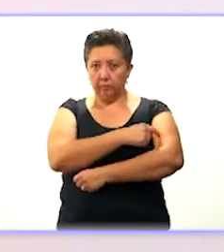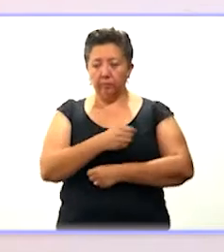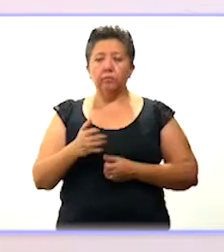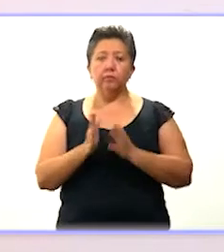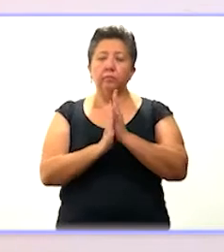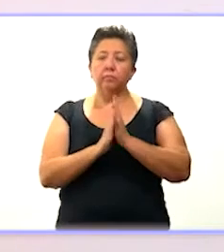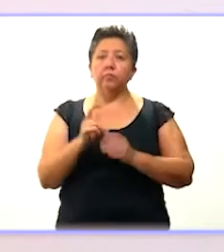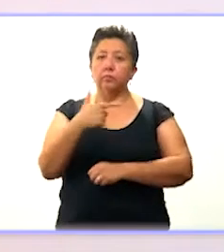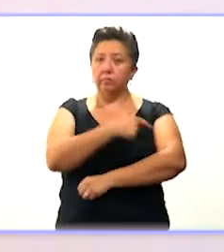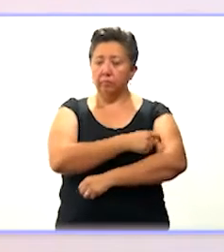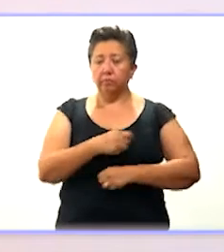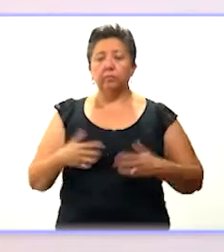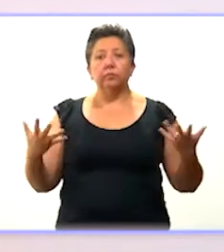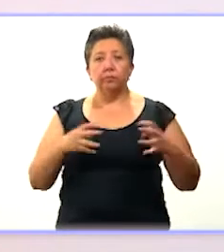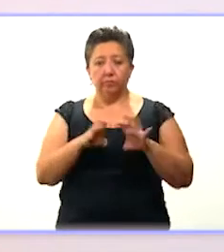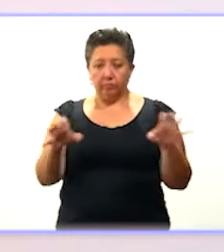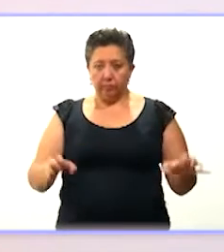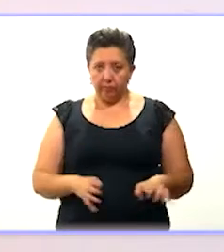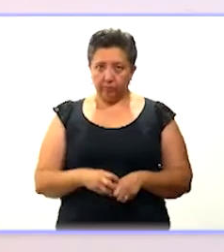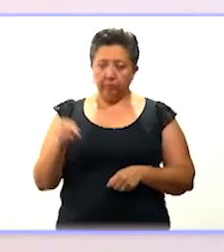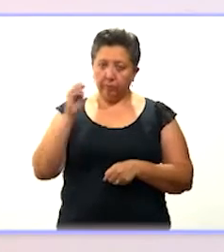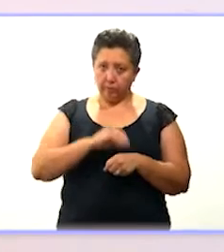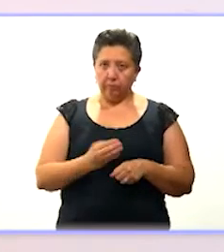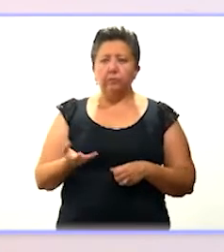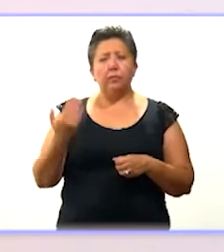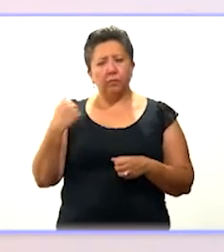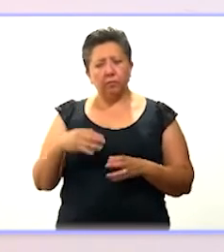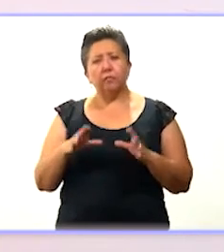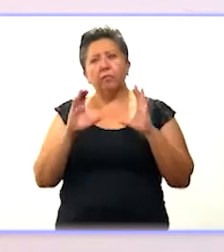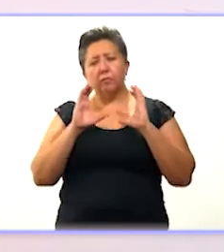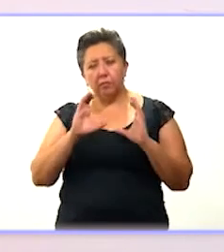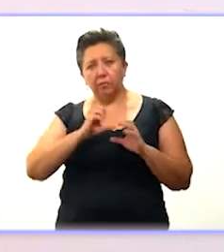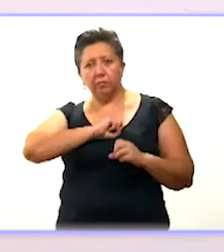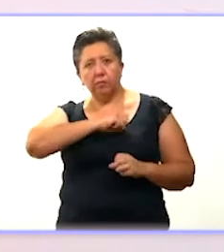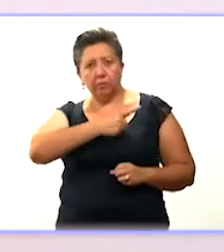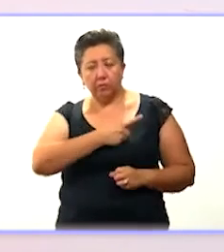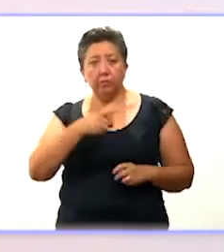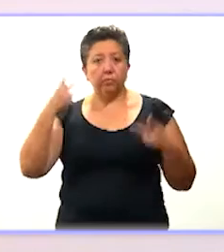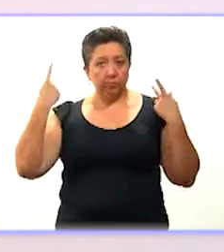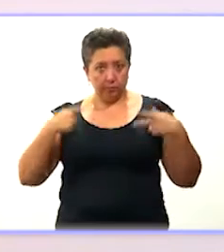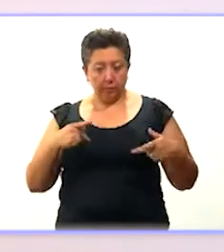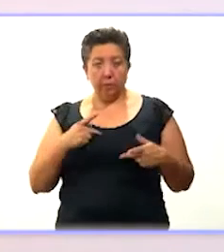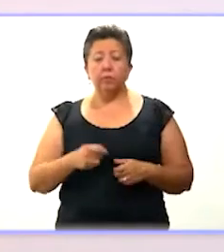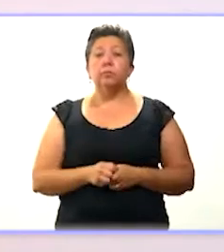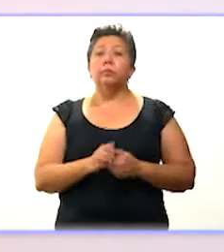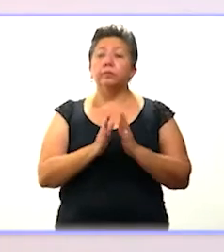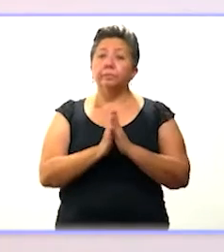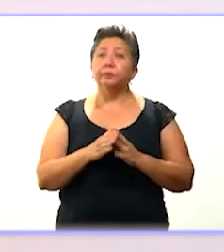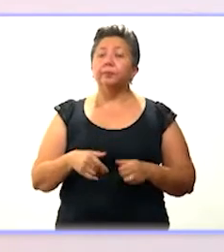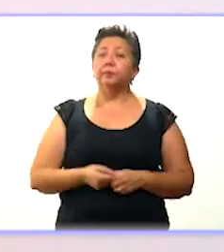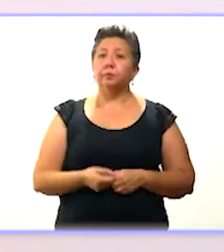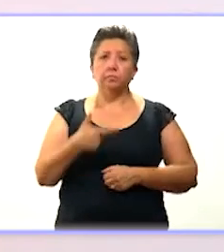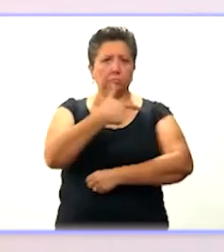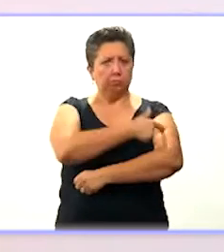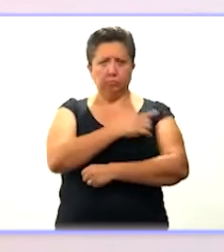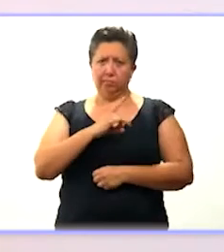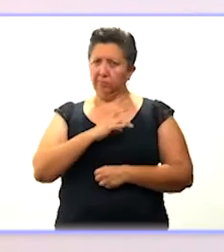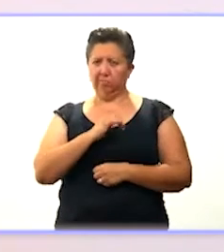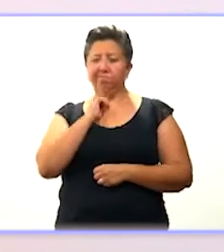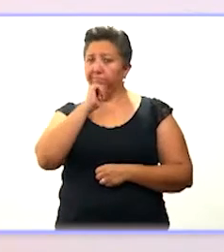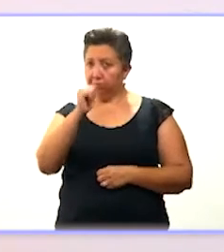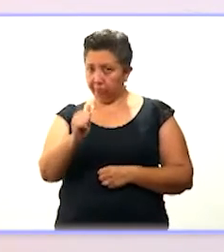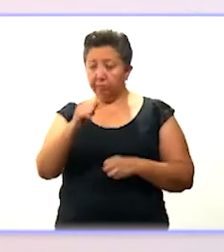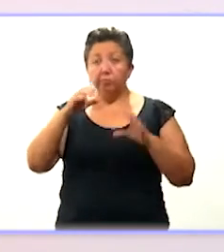se les invita a aplicarla, a ser equipo y sumarse a la protección de su salud y de las demás personas. Los invitamos a vacunarse sin temor para